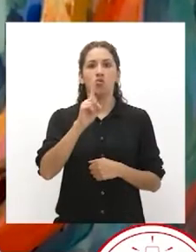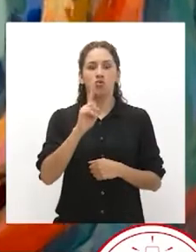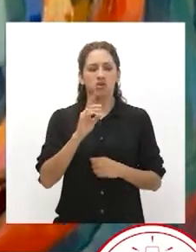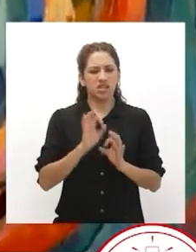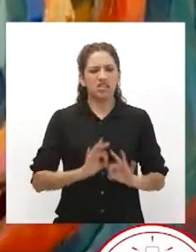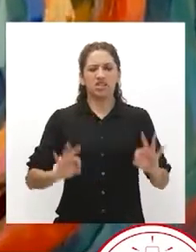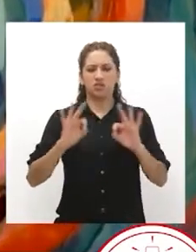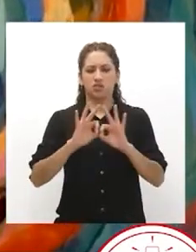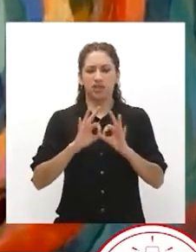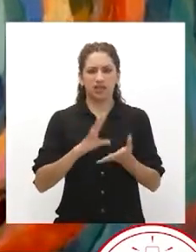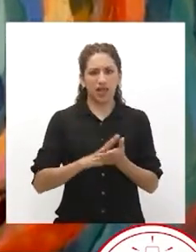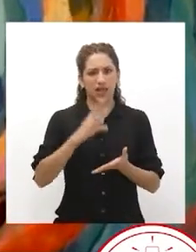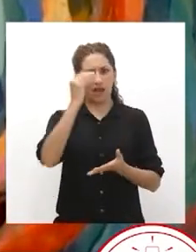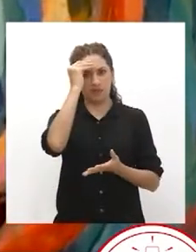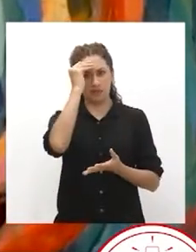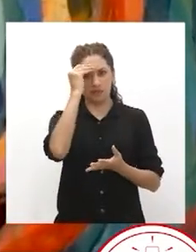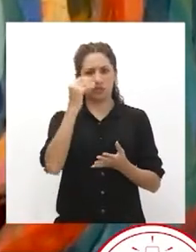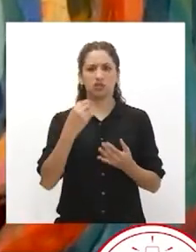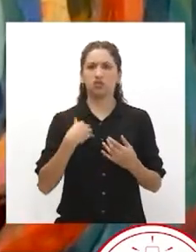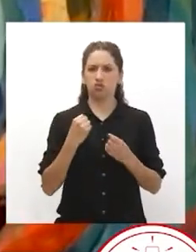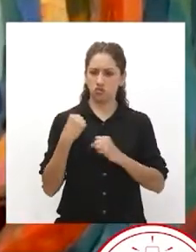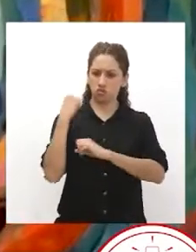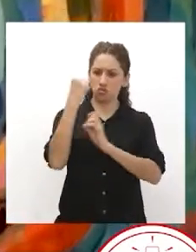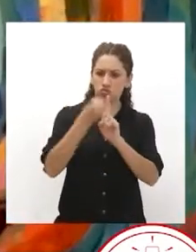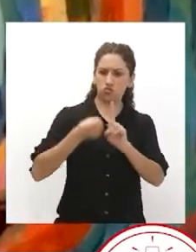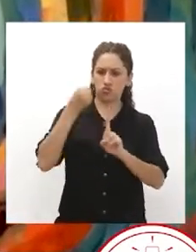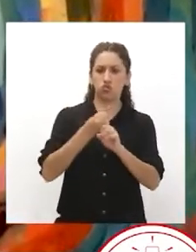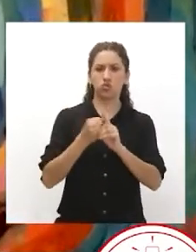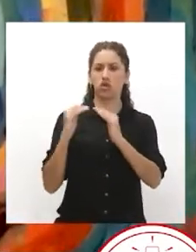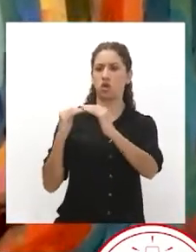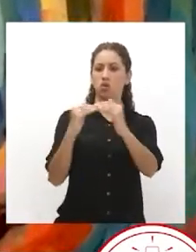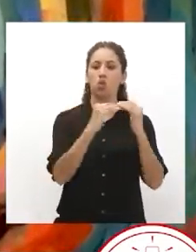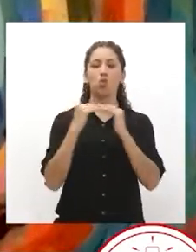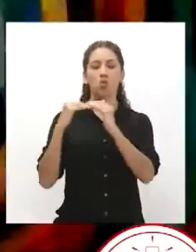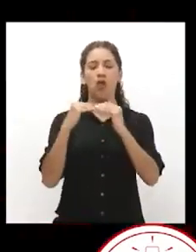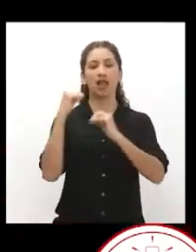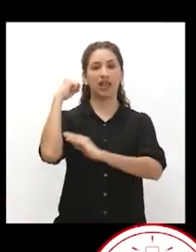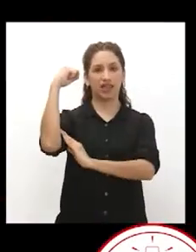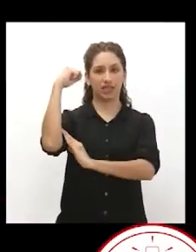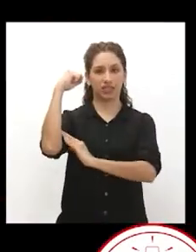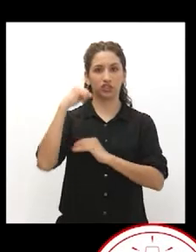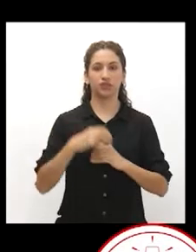aspiración ser tratados como seres humanos con igualdad de derechos.